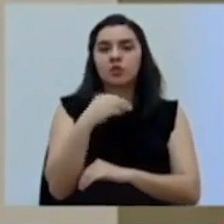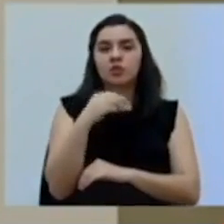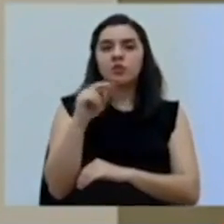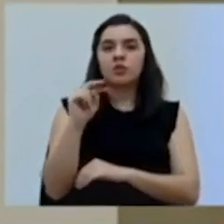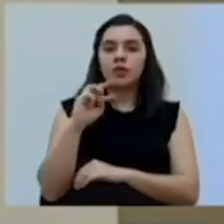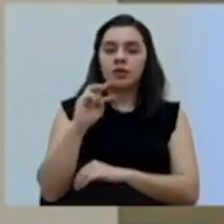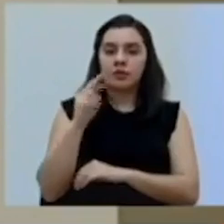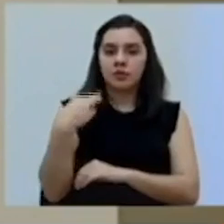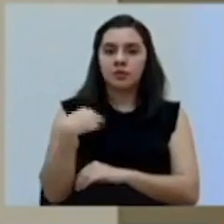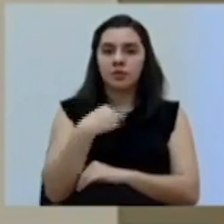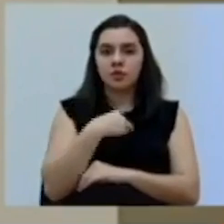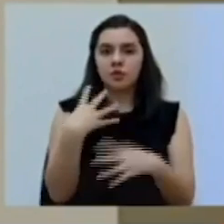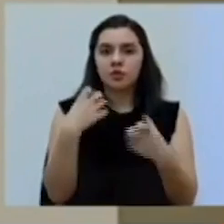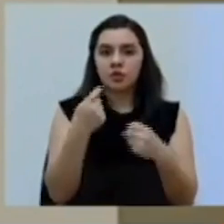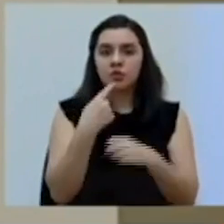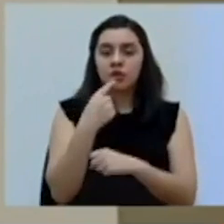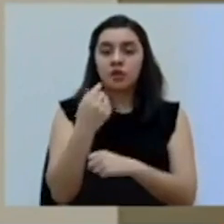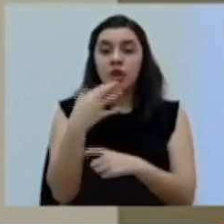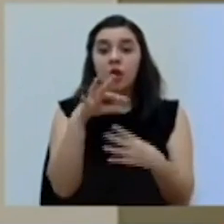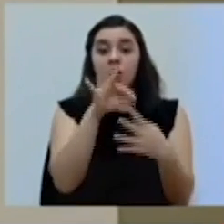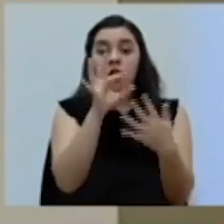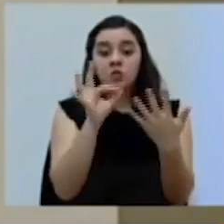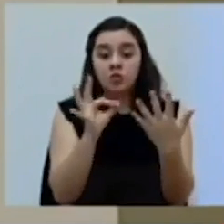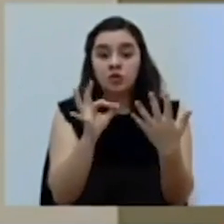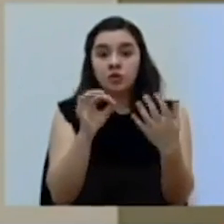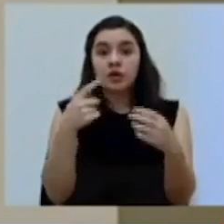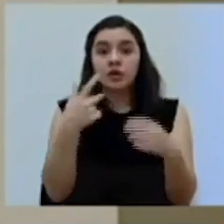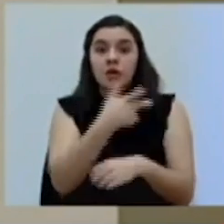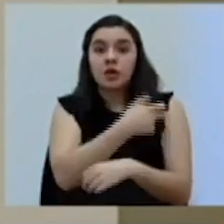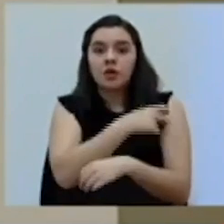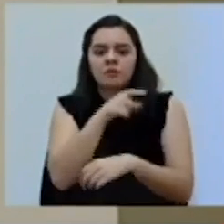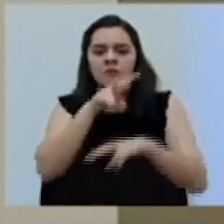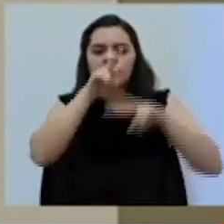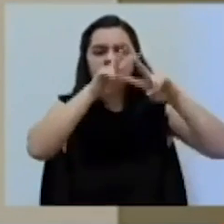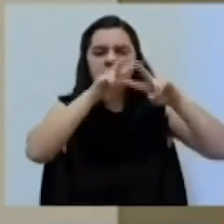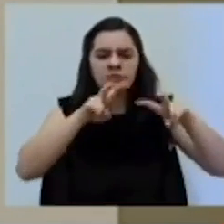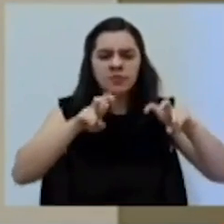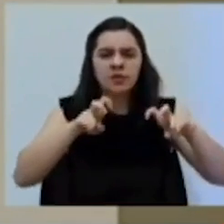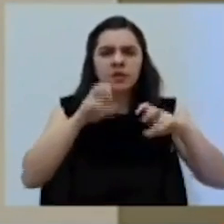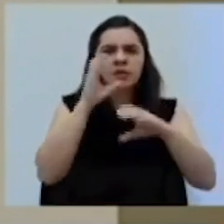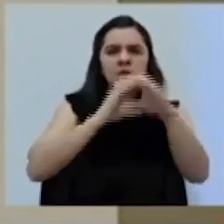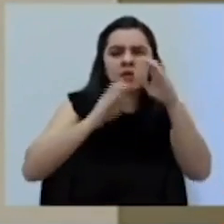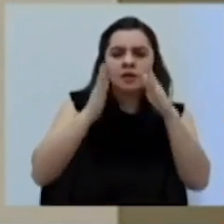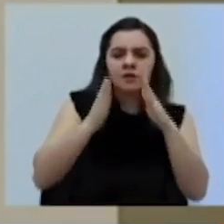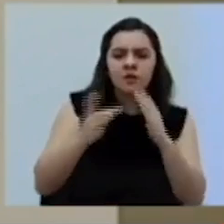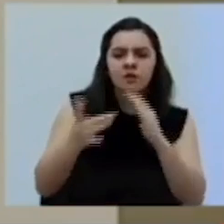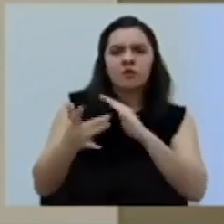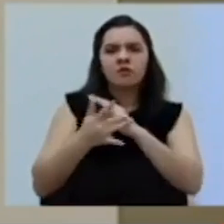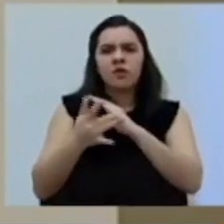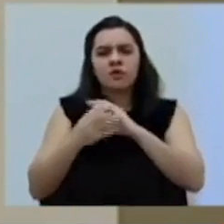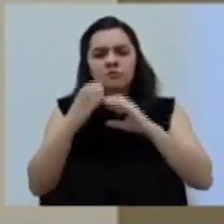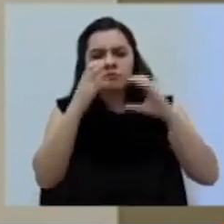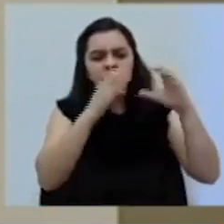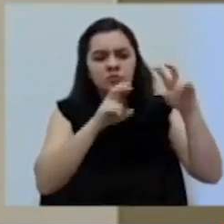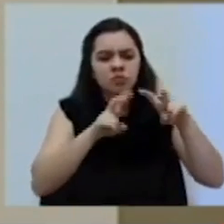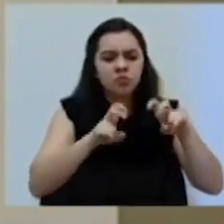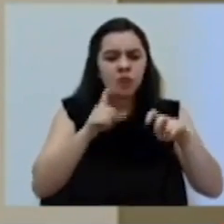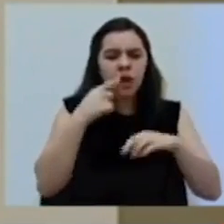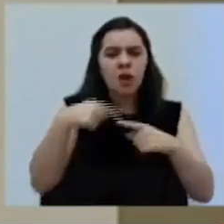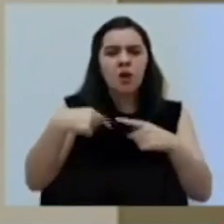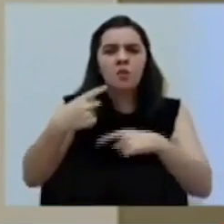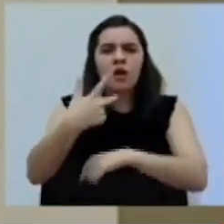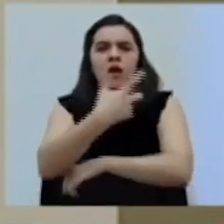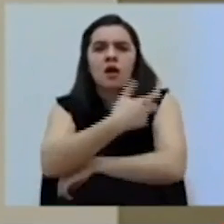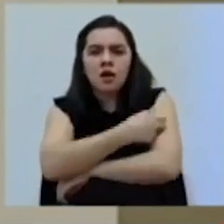escogencia de cualquiera de las vacunas, se hizo un análisis científico, técnico y de poder aplicar y